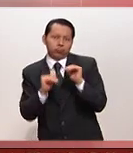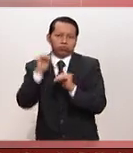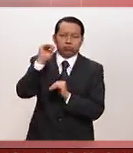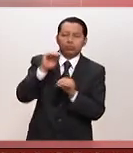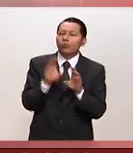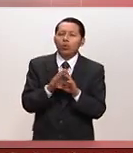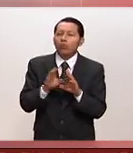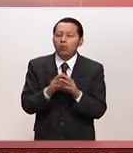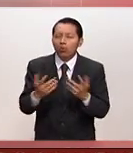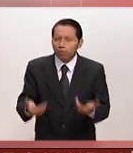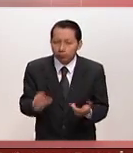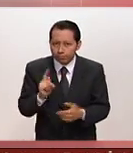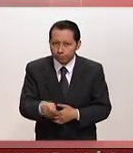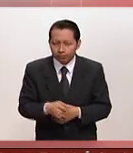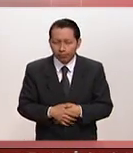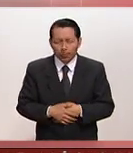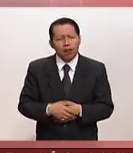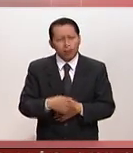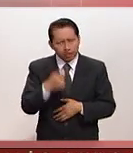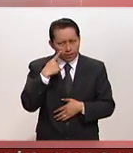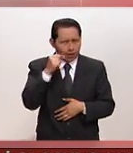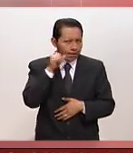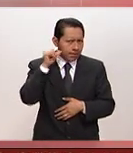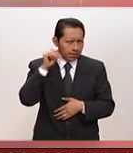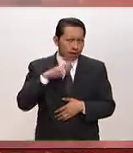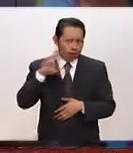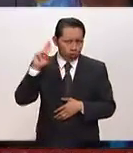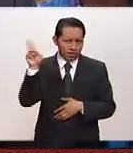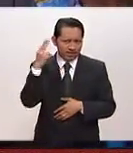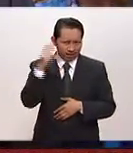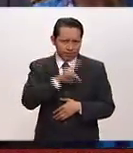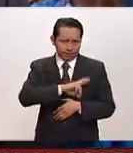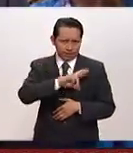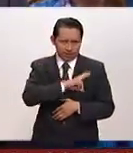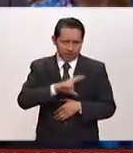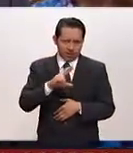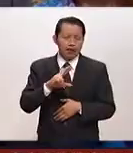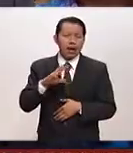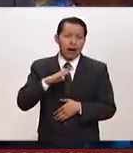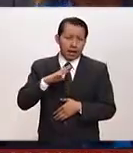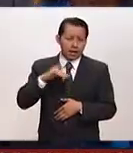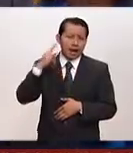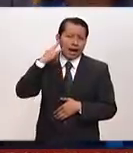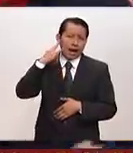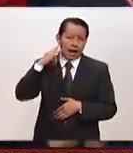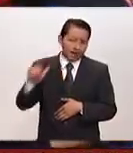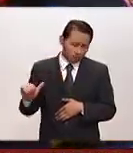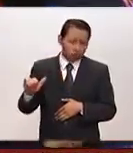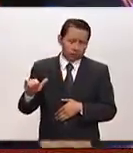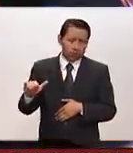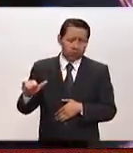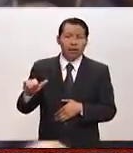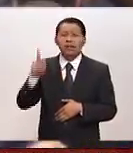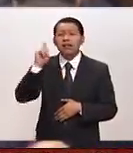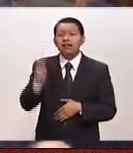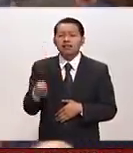empezaron a dar números de una universidad privada en California y los ponían